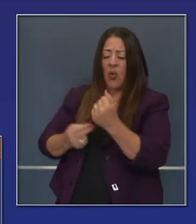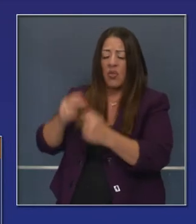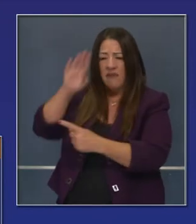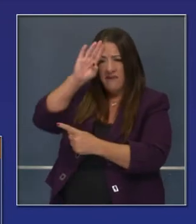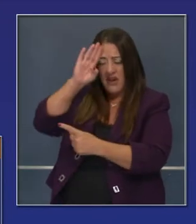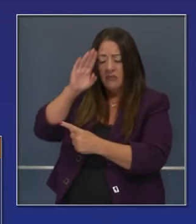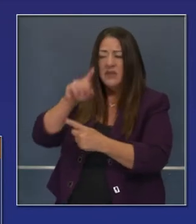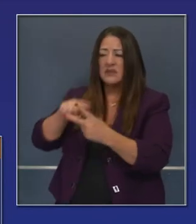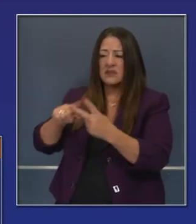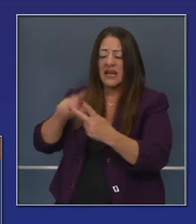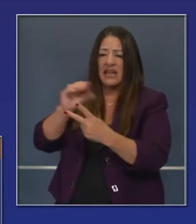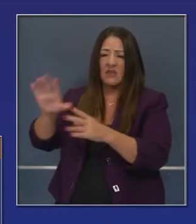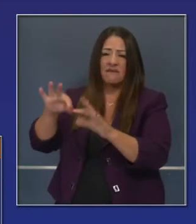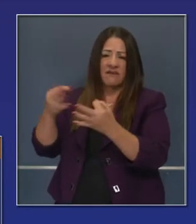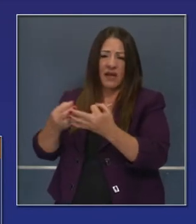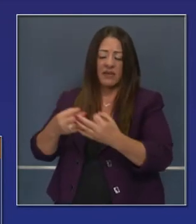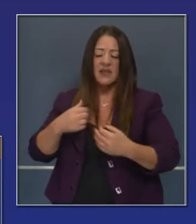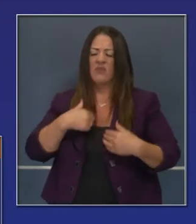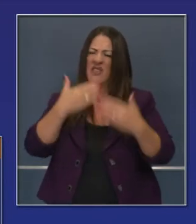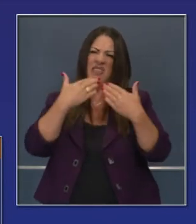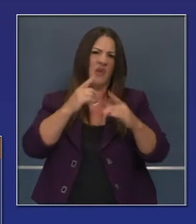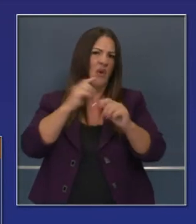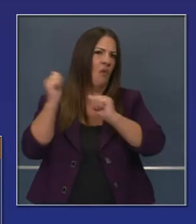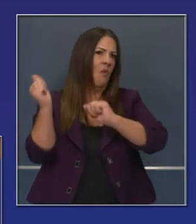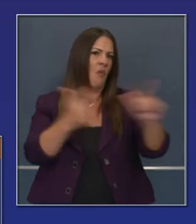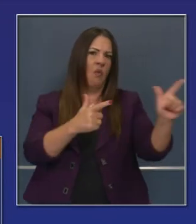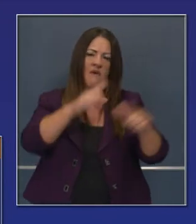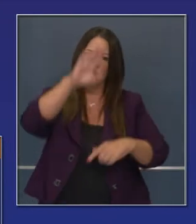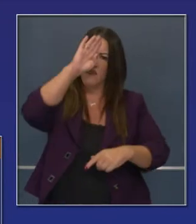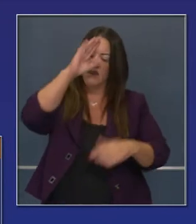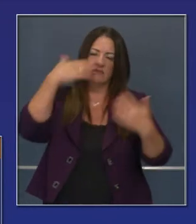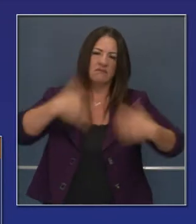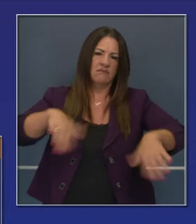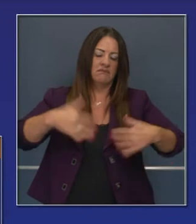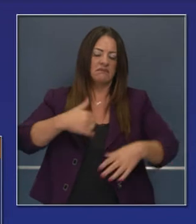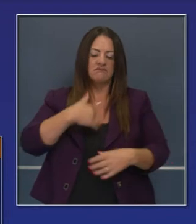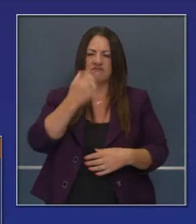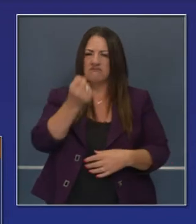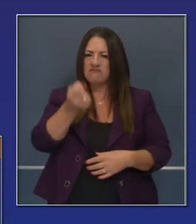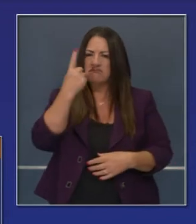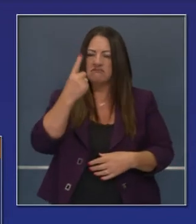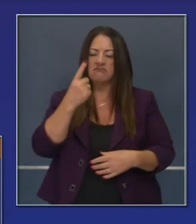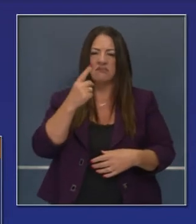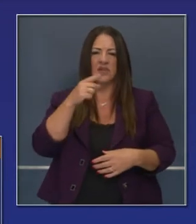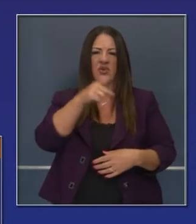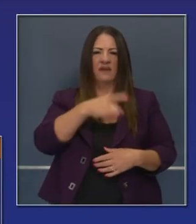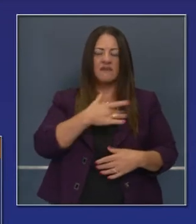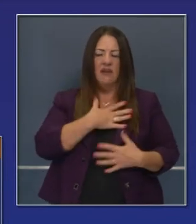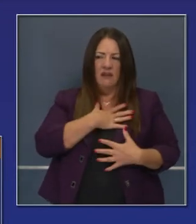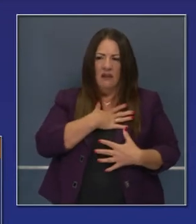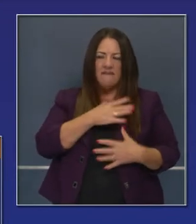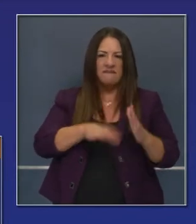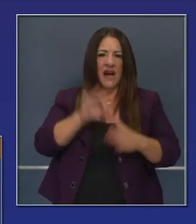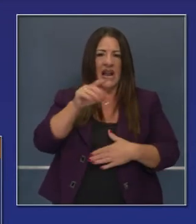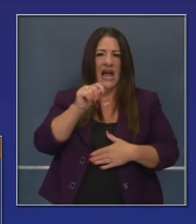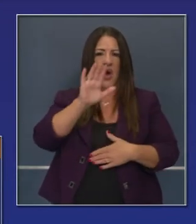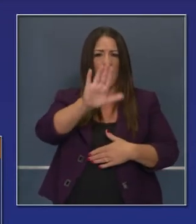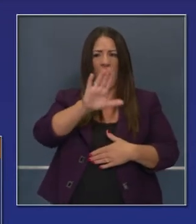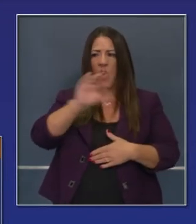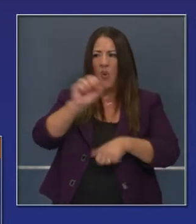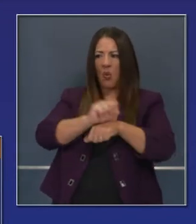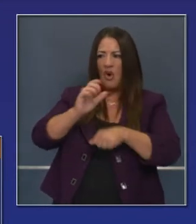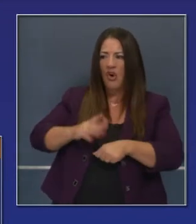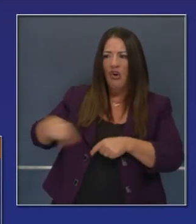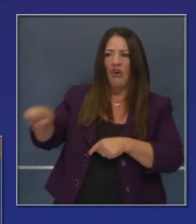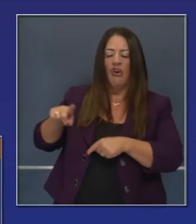atención médica la mejor posible. Y a todos los bomberos a lo largo del estado, yo sé del impacto que causa esto